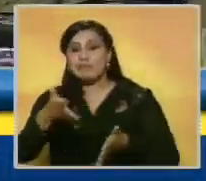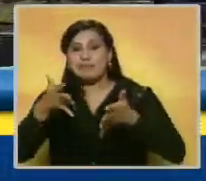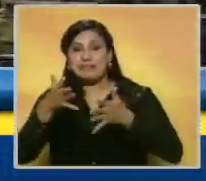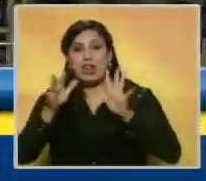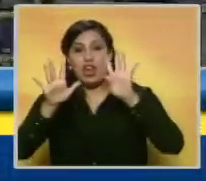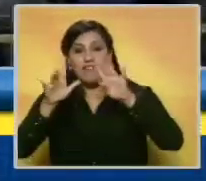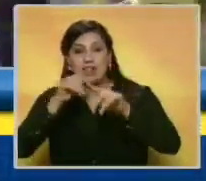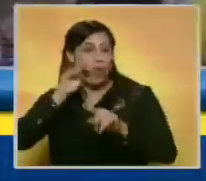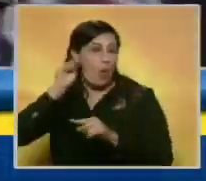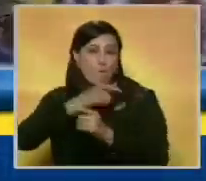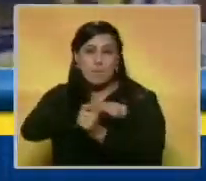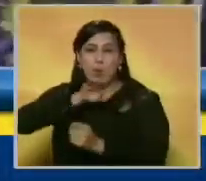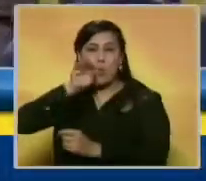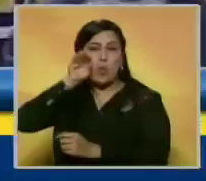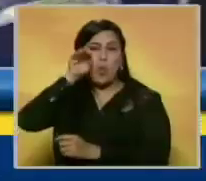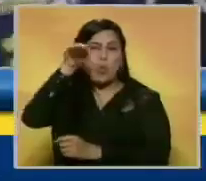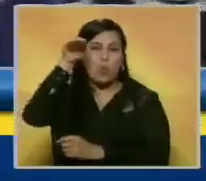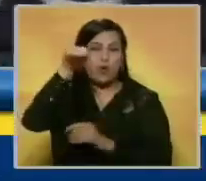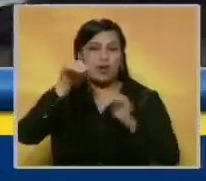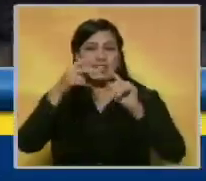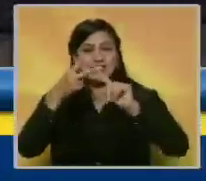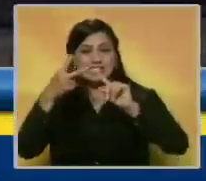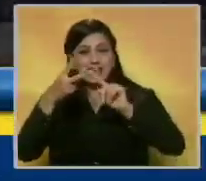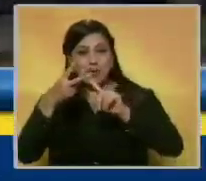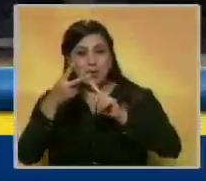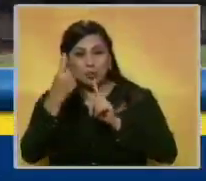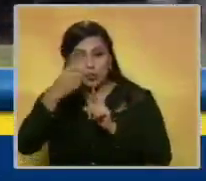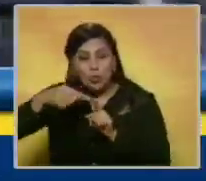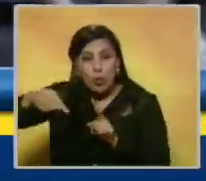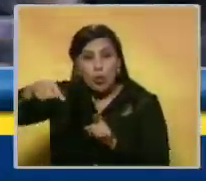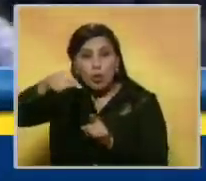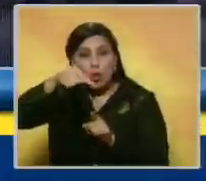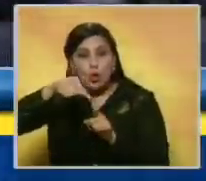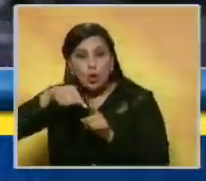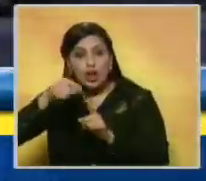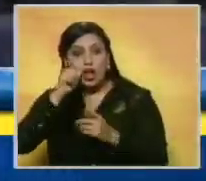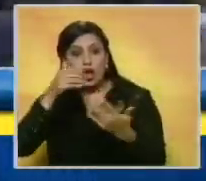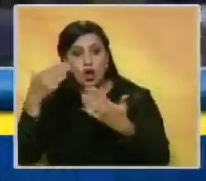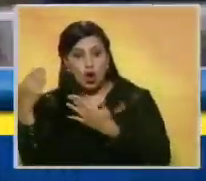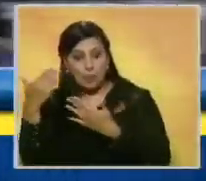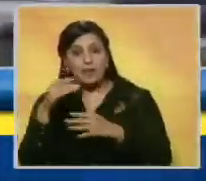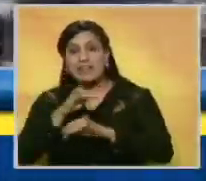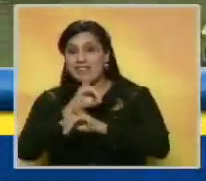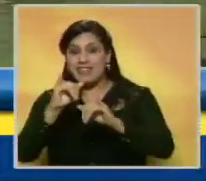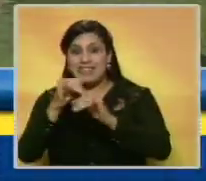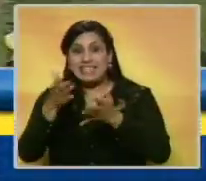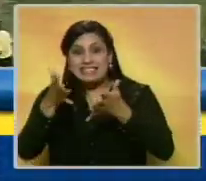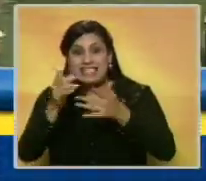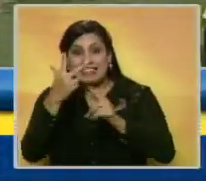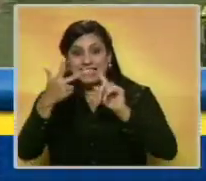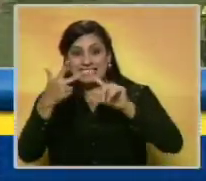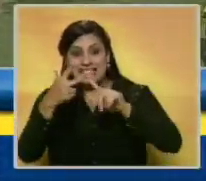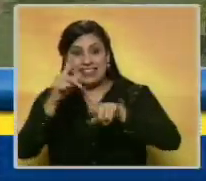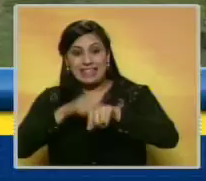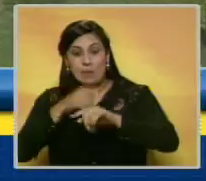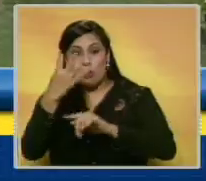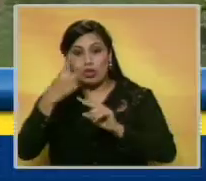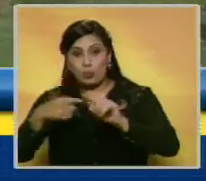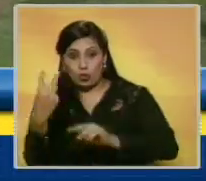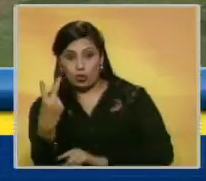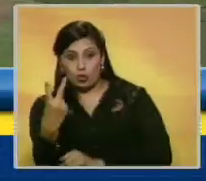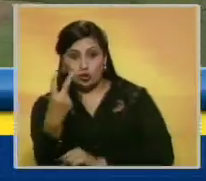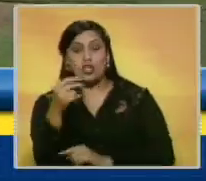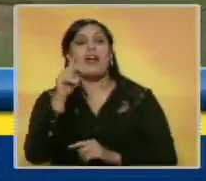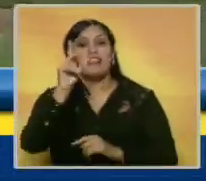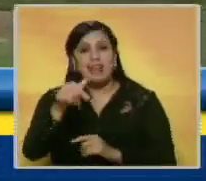noveno inning al conectar el segundo honrón de la noche con uno en circulación. El outfielder ya la había sacado en el tercer inning y terminó de 4-2 con